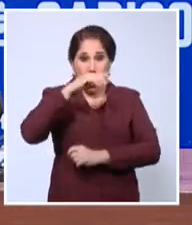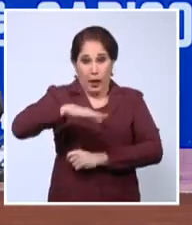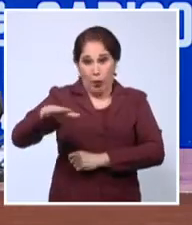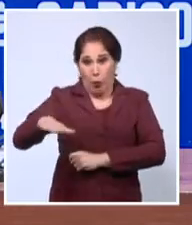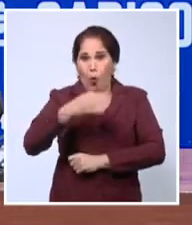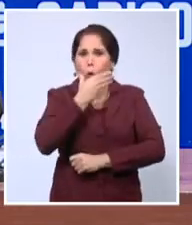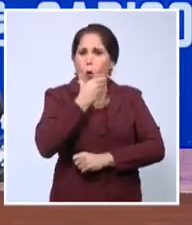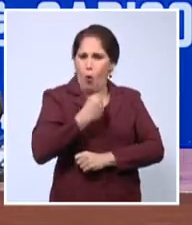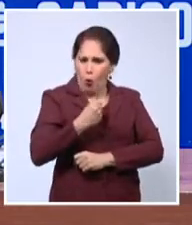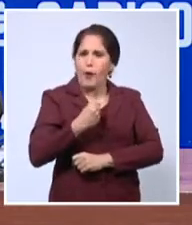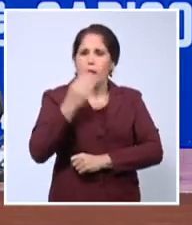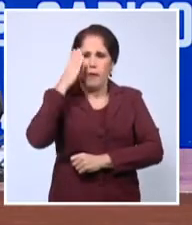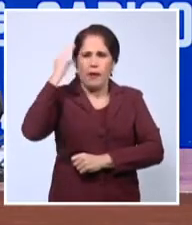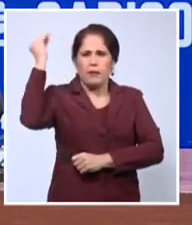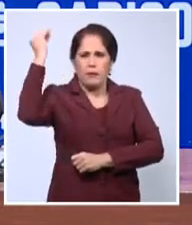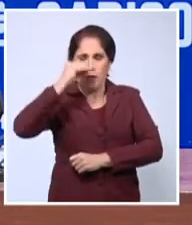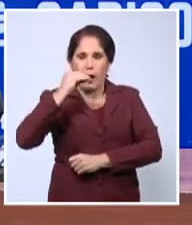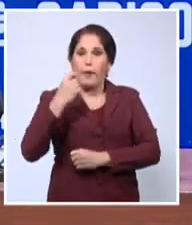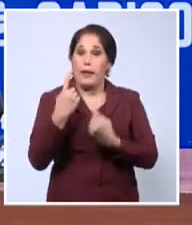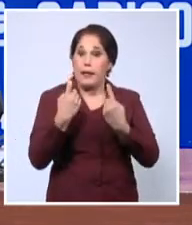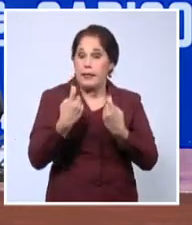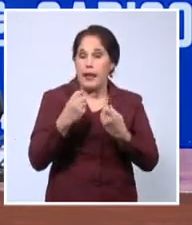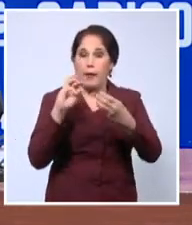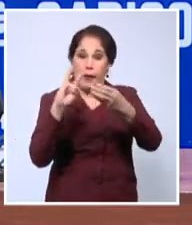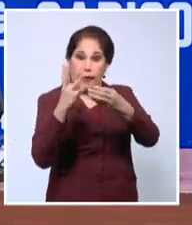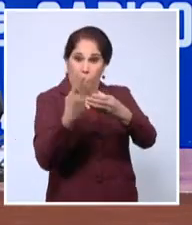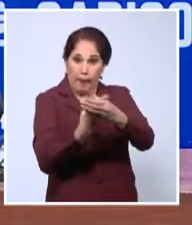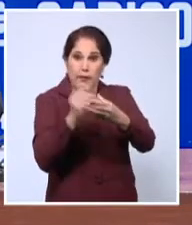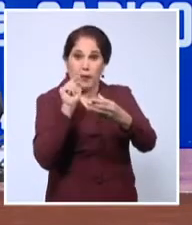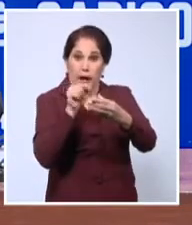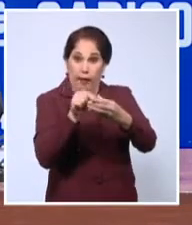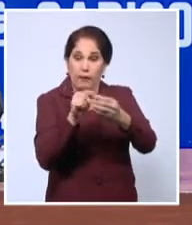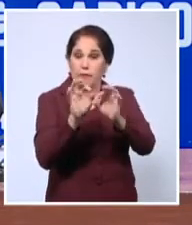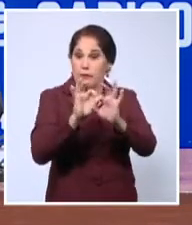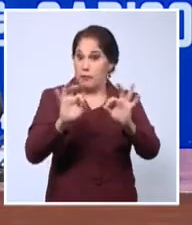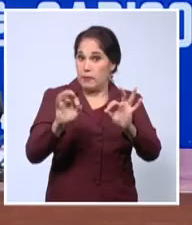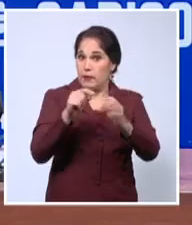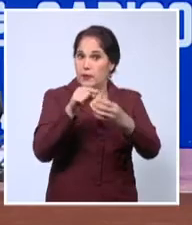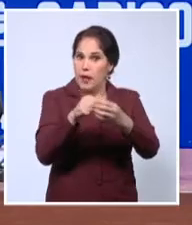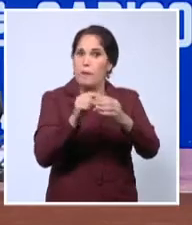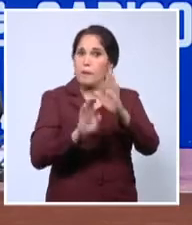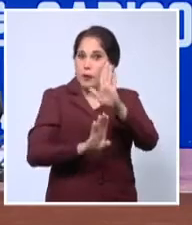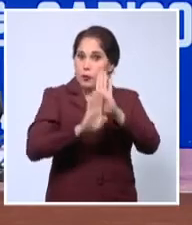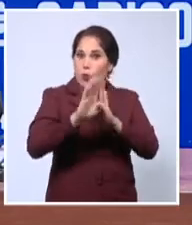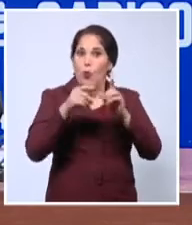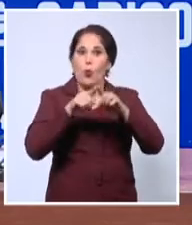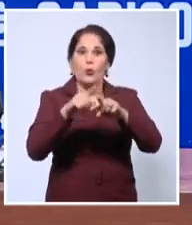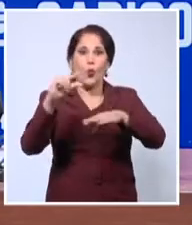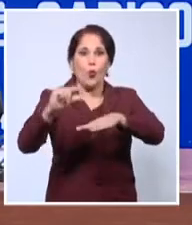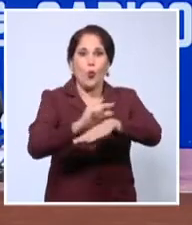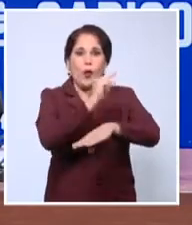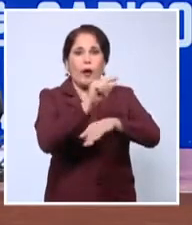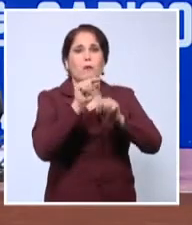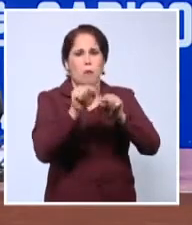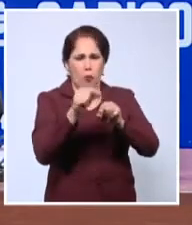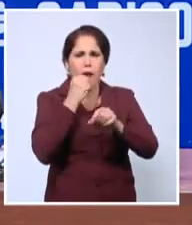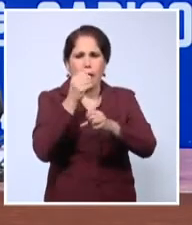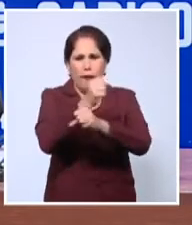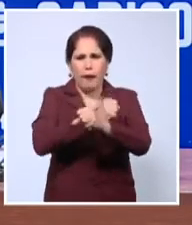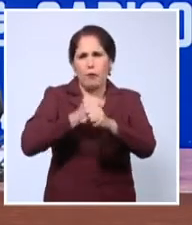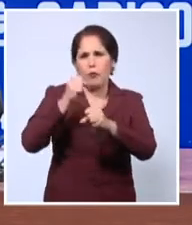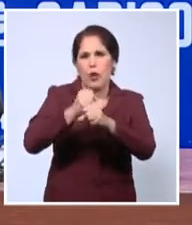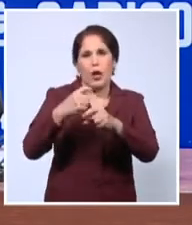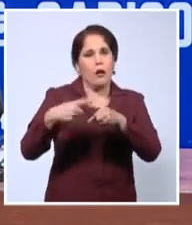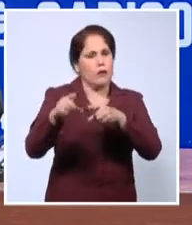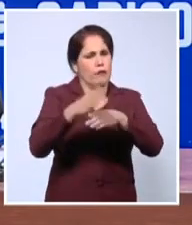Adolescentes y Jóvenes con Necesidades Educativas Especiales que desarrollamos junto a Guyana puede utilizarse por